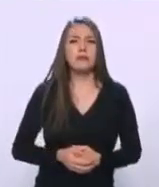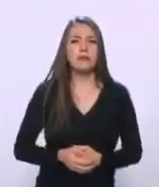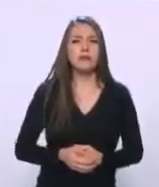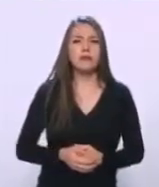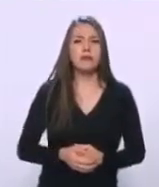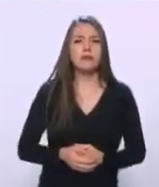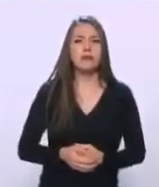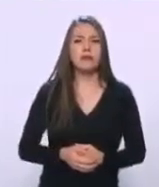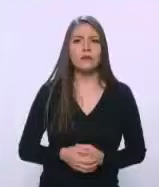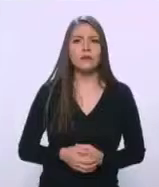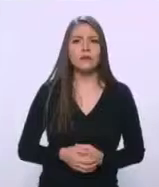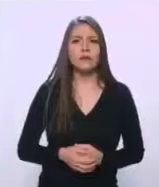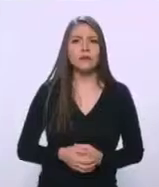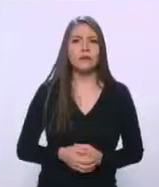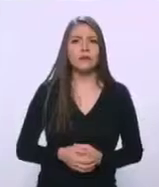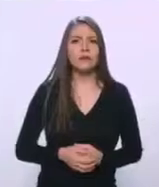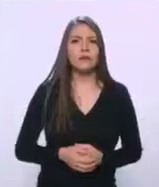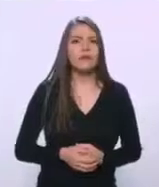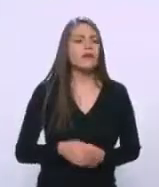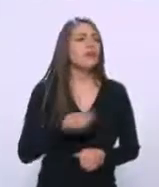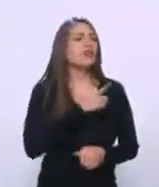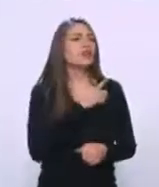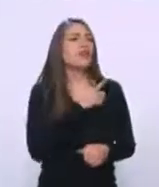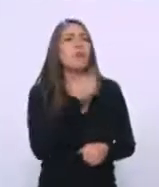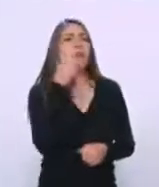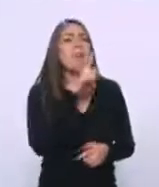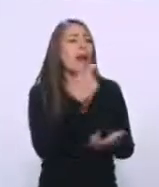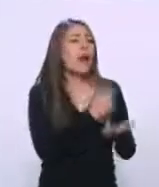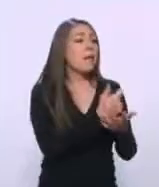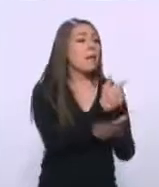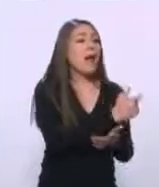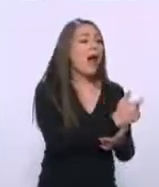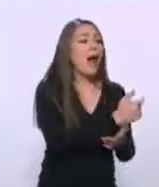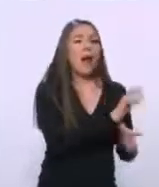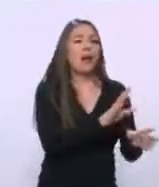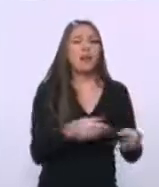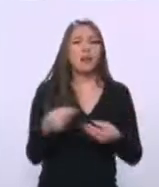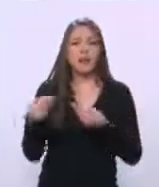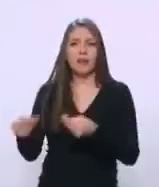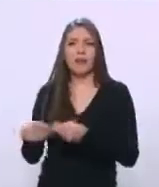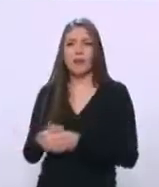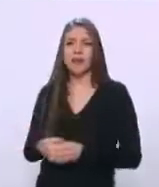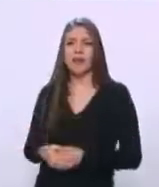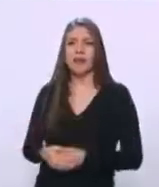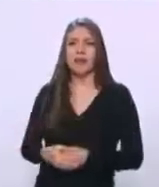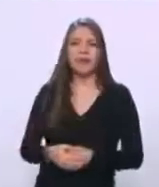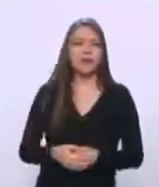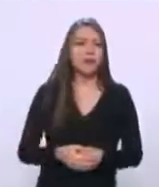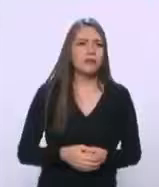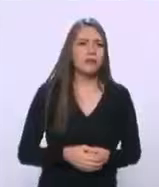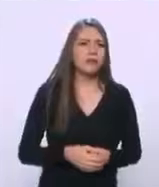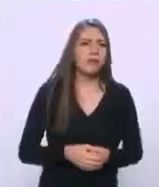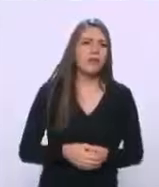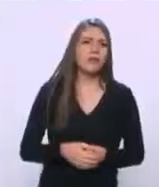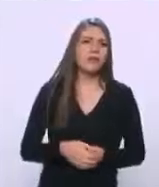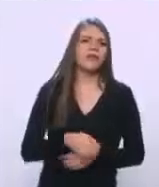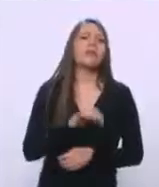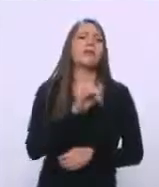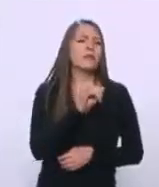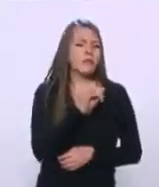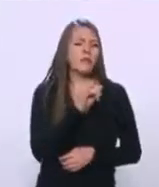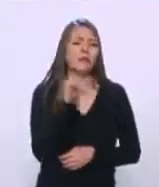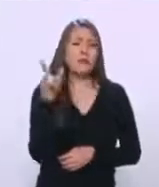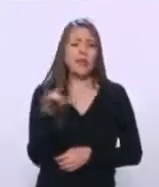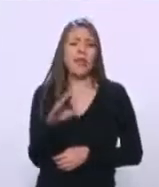este... De justificar un pago. De justificar un pago. pago. un vendedor de silencios, podría ser. sí, no, este... Y